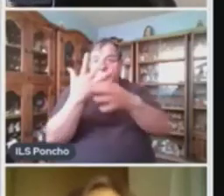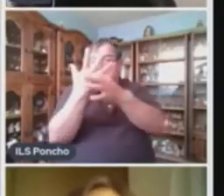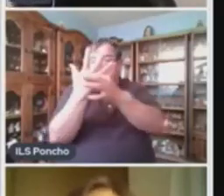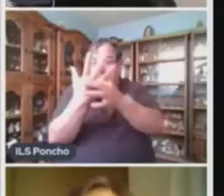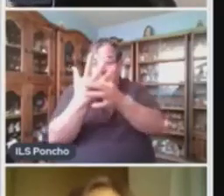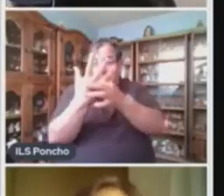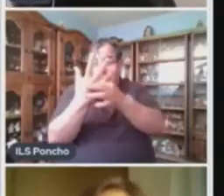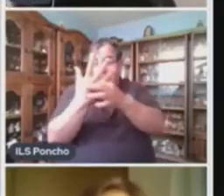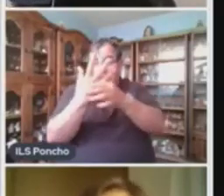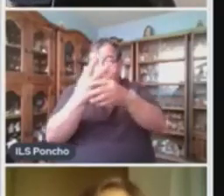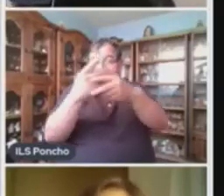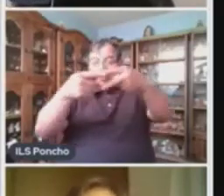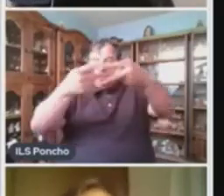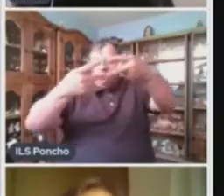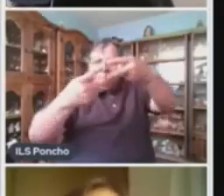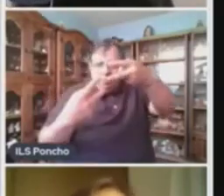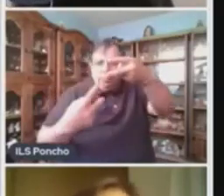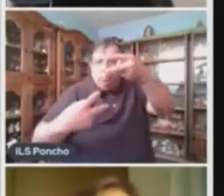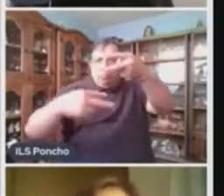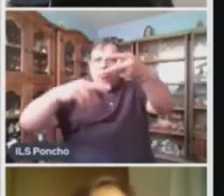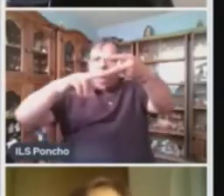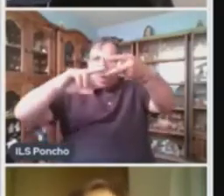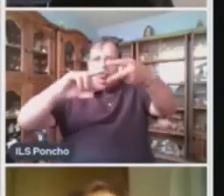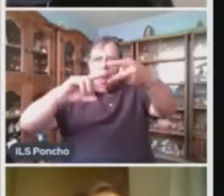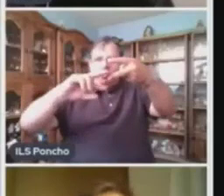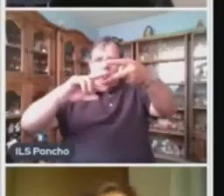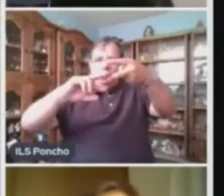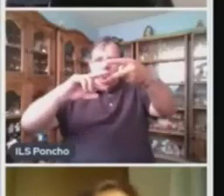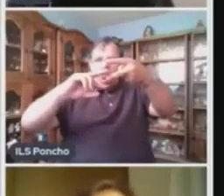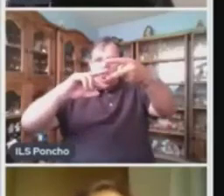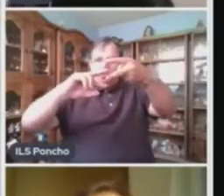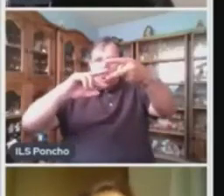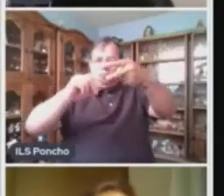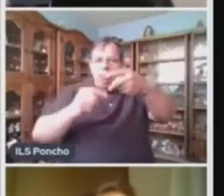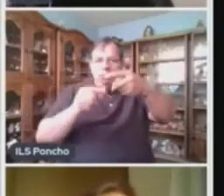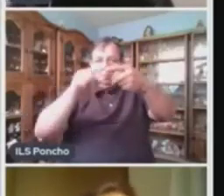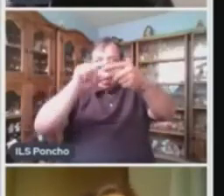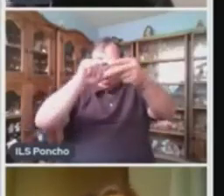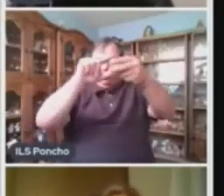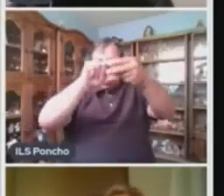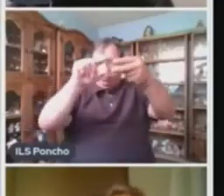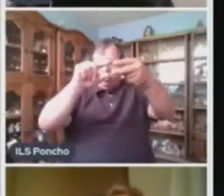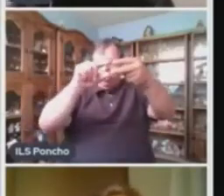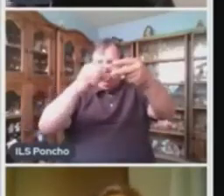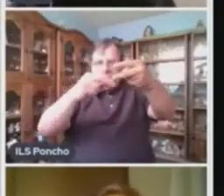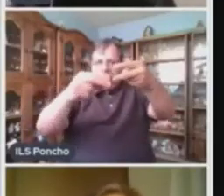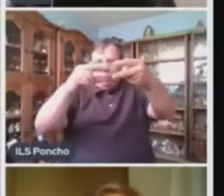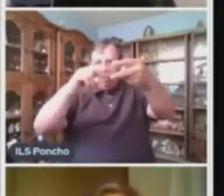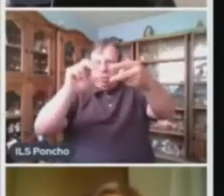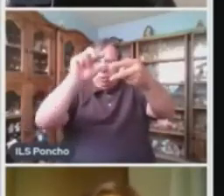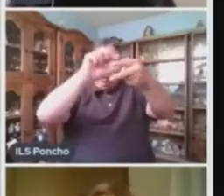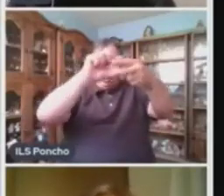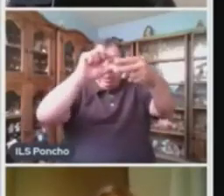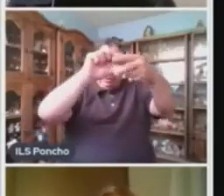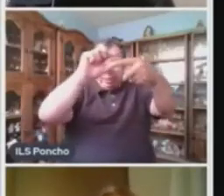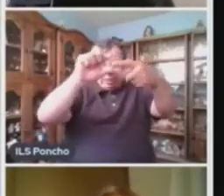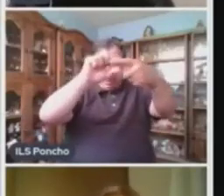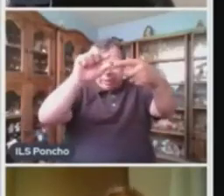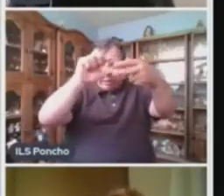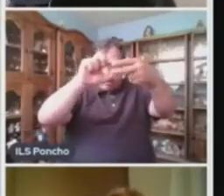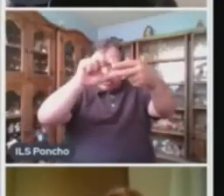las rimas Entonces, si observan, el verso 1 coincide con el verso 3